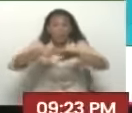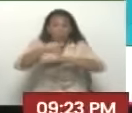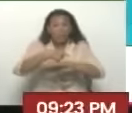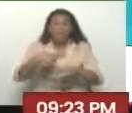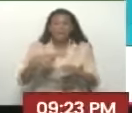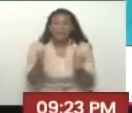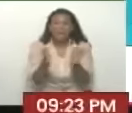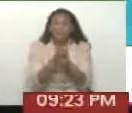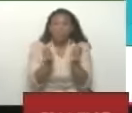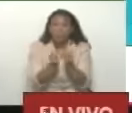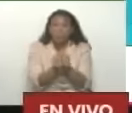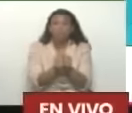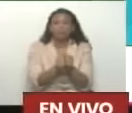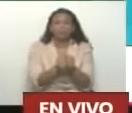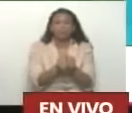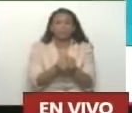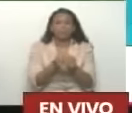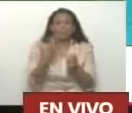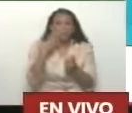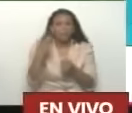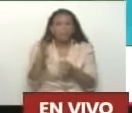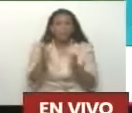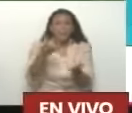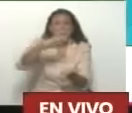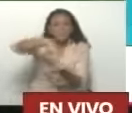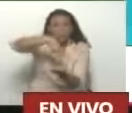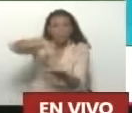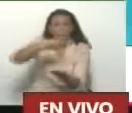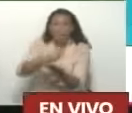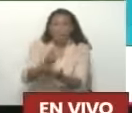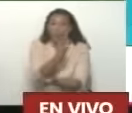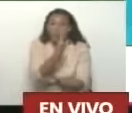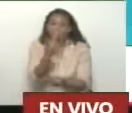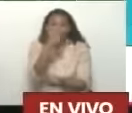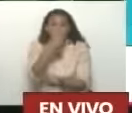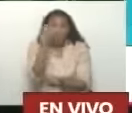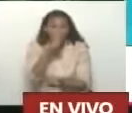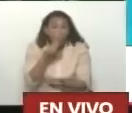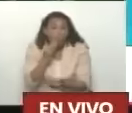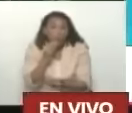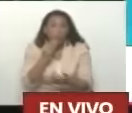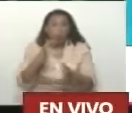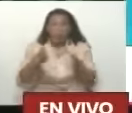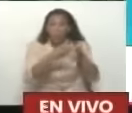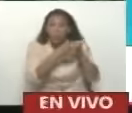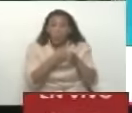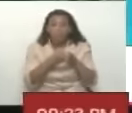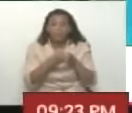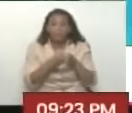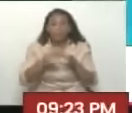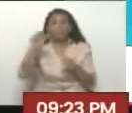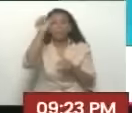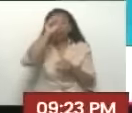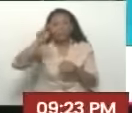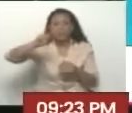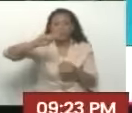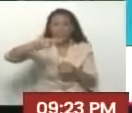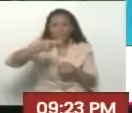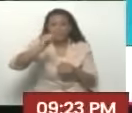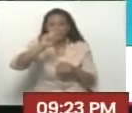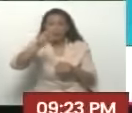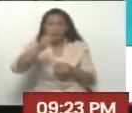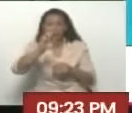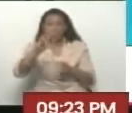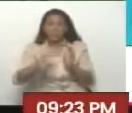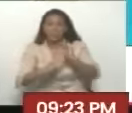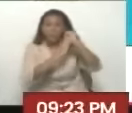Anzuatey, está el gobernador de Monaga, dos muchachos. Tenemos la delegación en Changái, donde encabezado